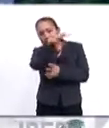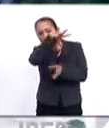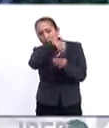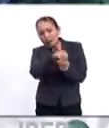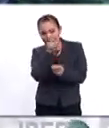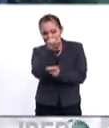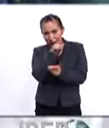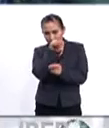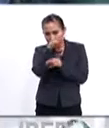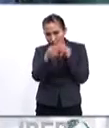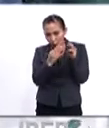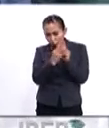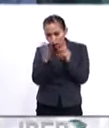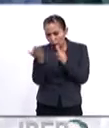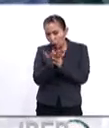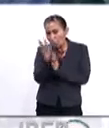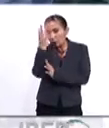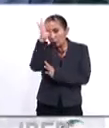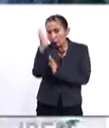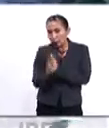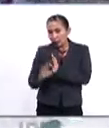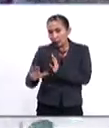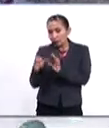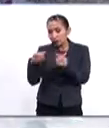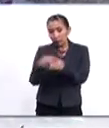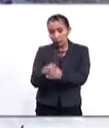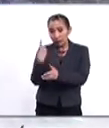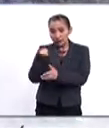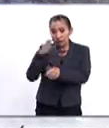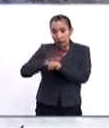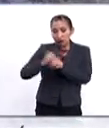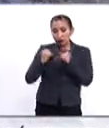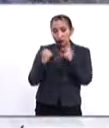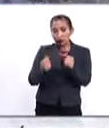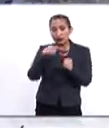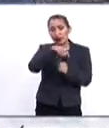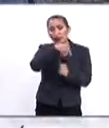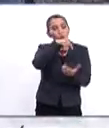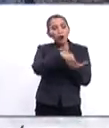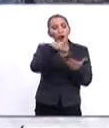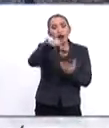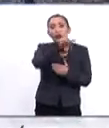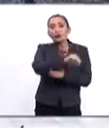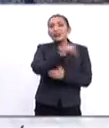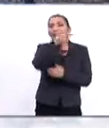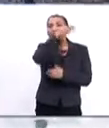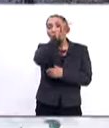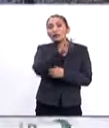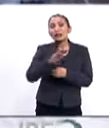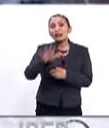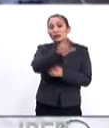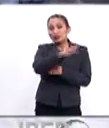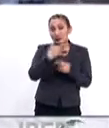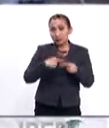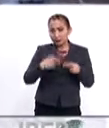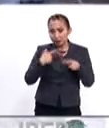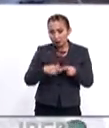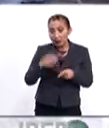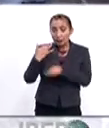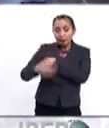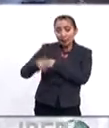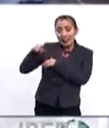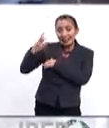total de lenguas en el mundo, el 4%, es decir, las dominantes, están presentes en el 97% de la población,